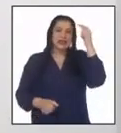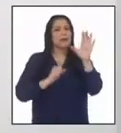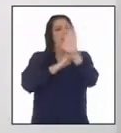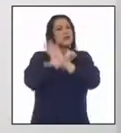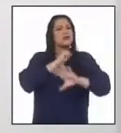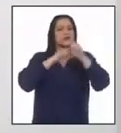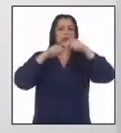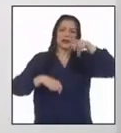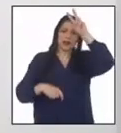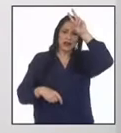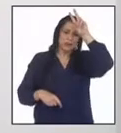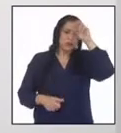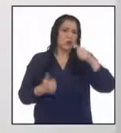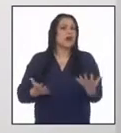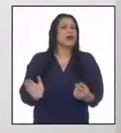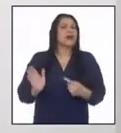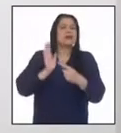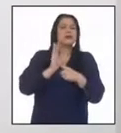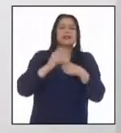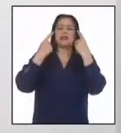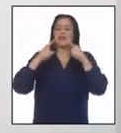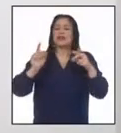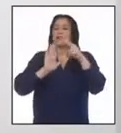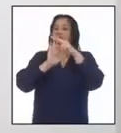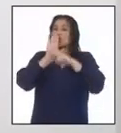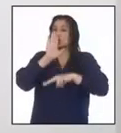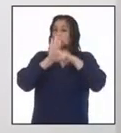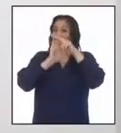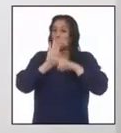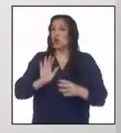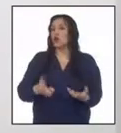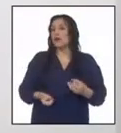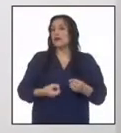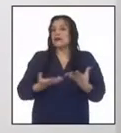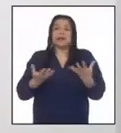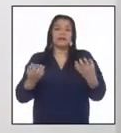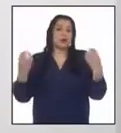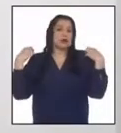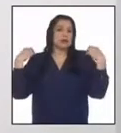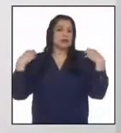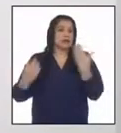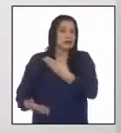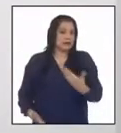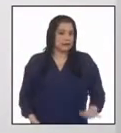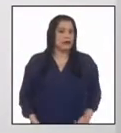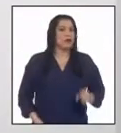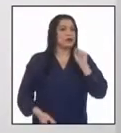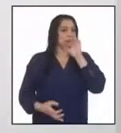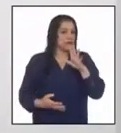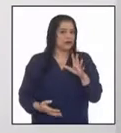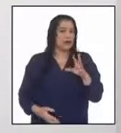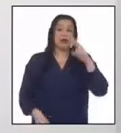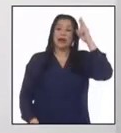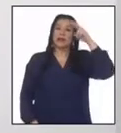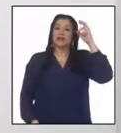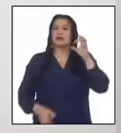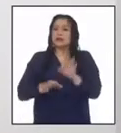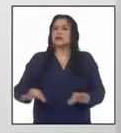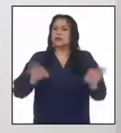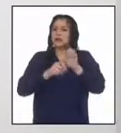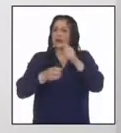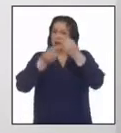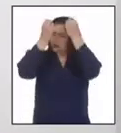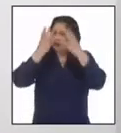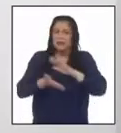salud en el Perú se expresa en las distintas normas y comunicados de las entidades del Estado. Por eso es importante que sigamos